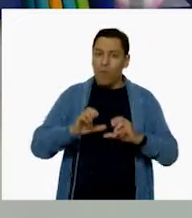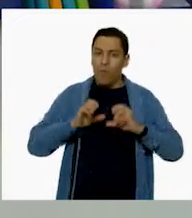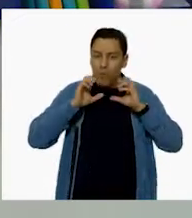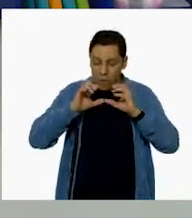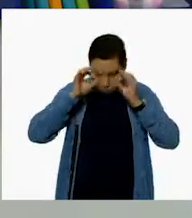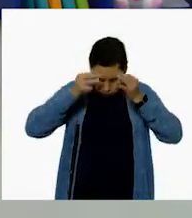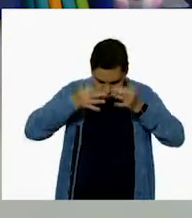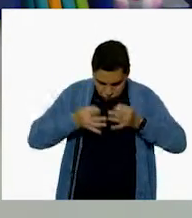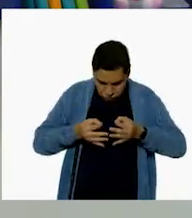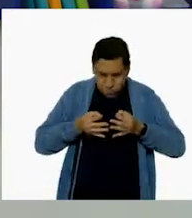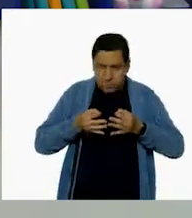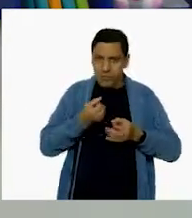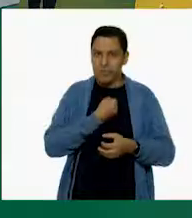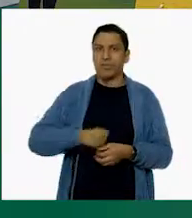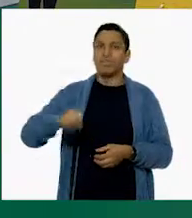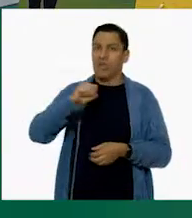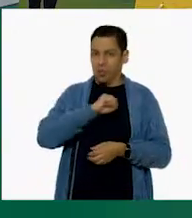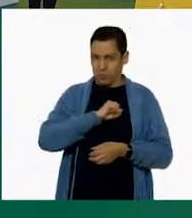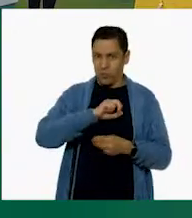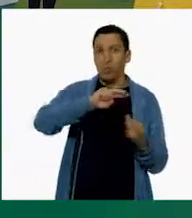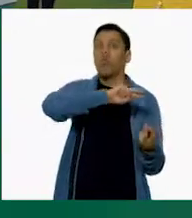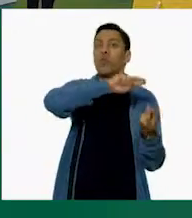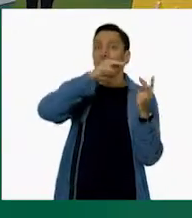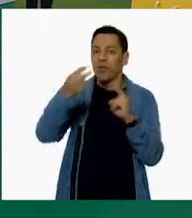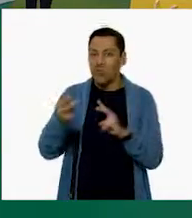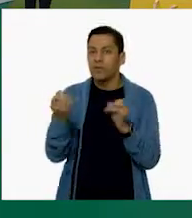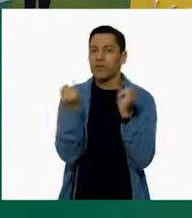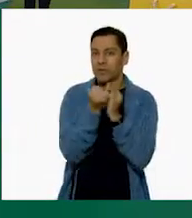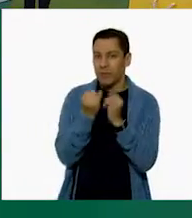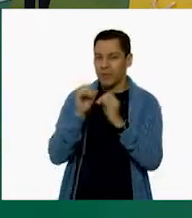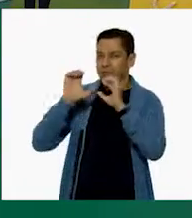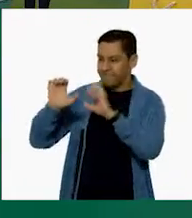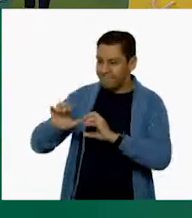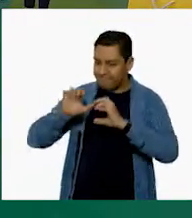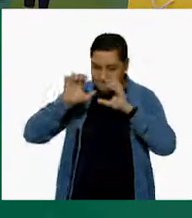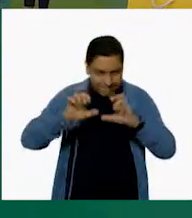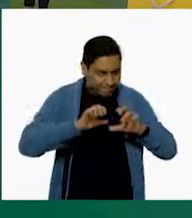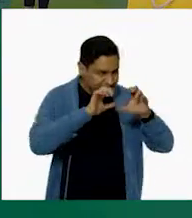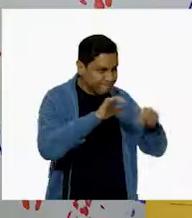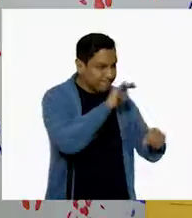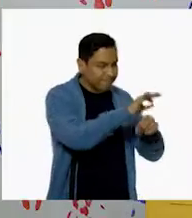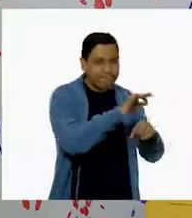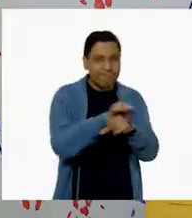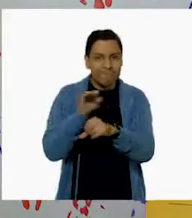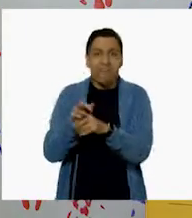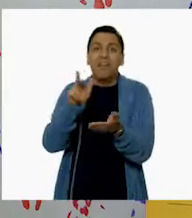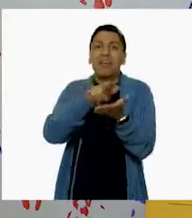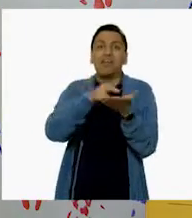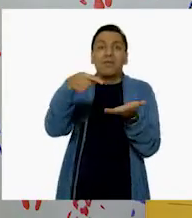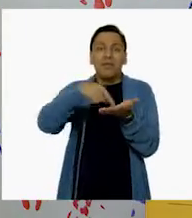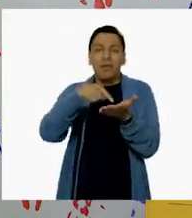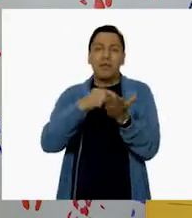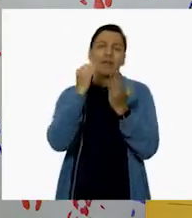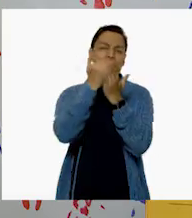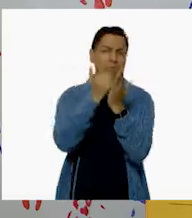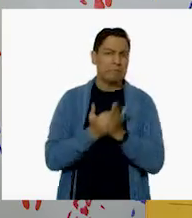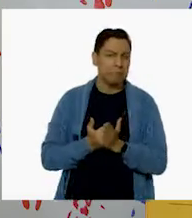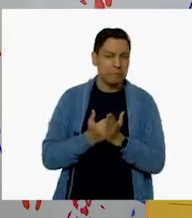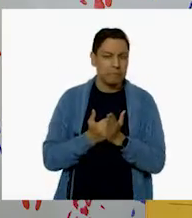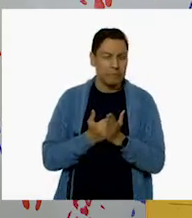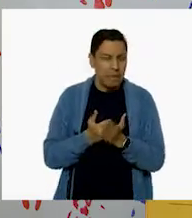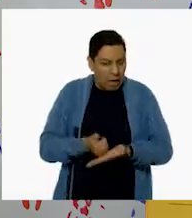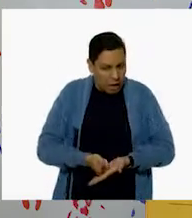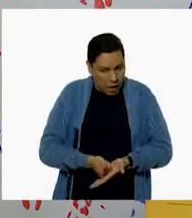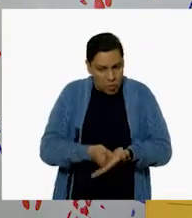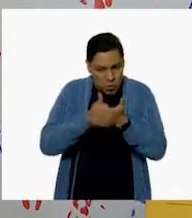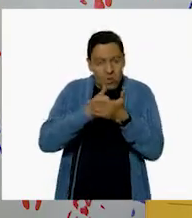propio bienestar, también por el de los demás. Así que no está de más tener una revista que hable de ello. Por supuesto, hemos visto que todas